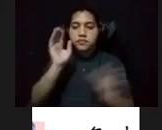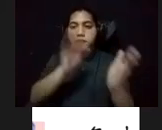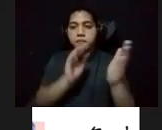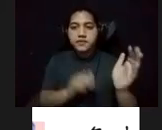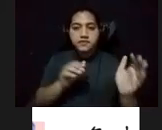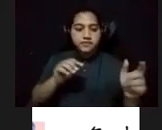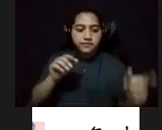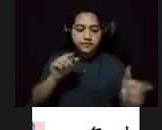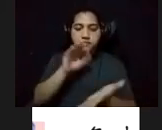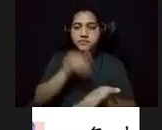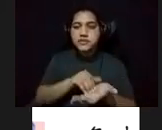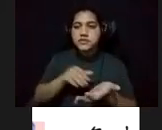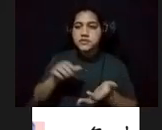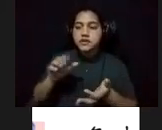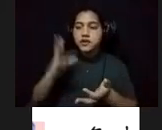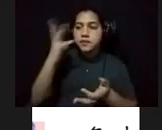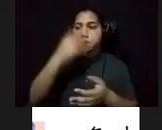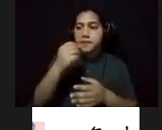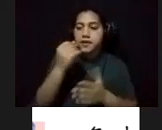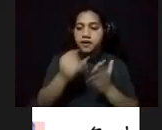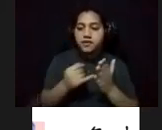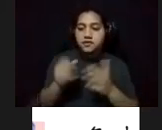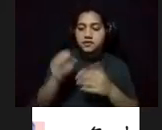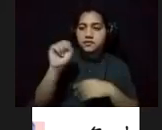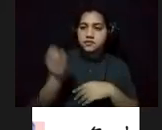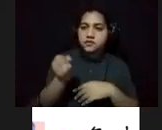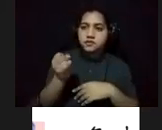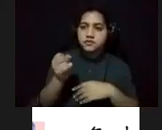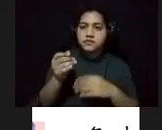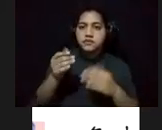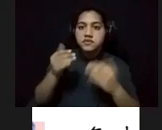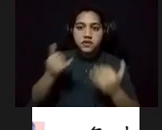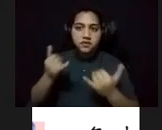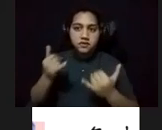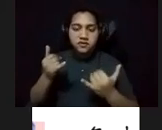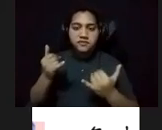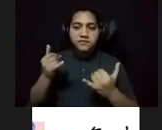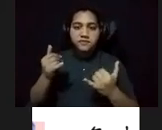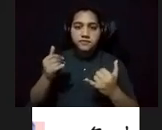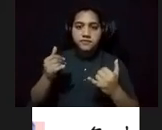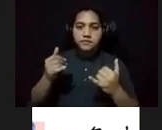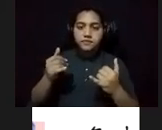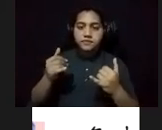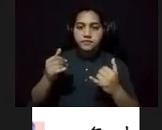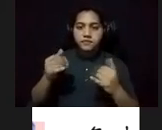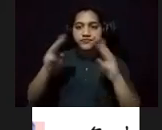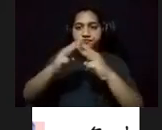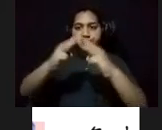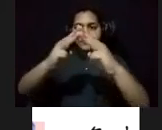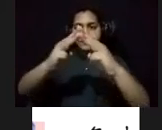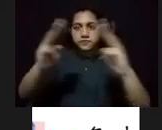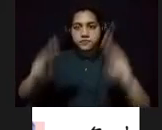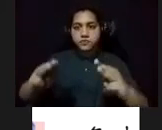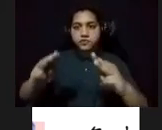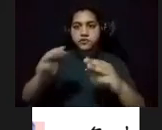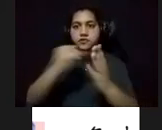en el Centro de Bellas Artes de San Juan y actualmente la gran pieza iconográfica se encuentra en el Museo de Arte de Puerto